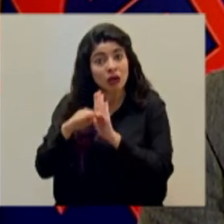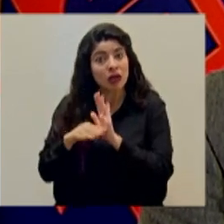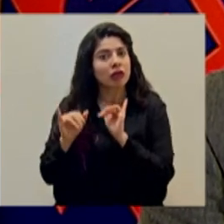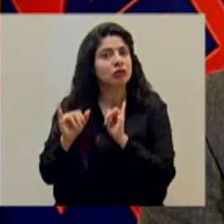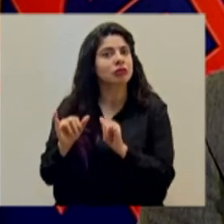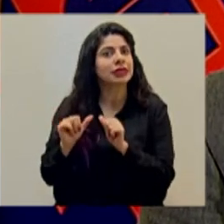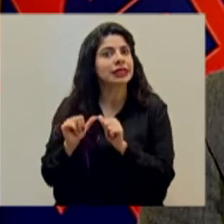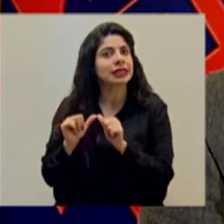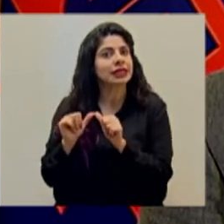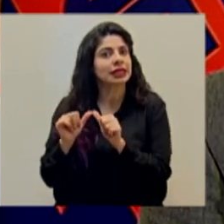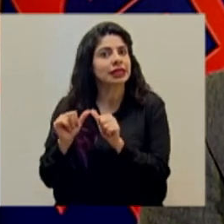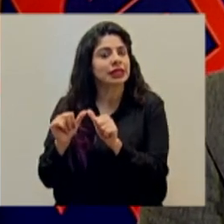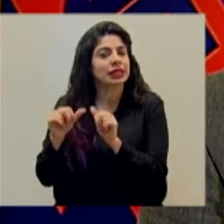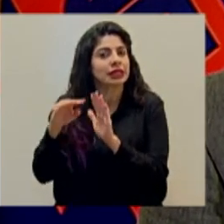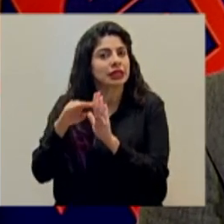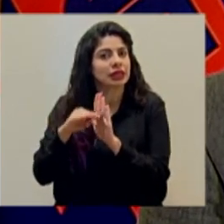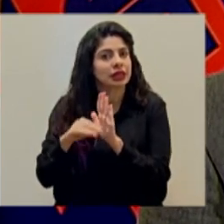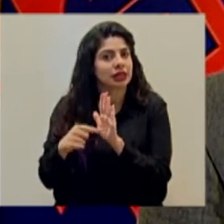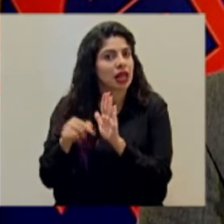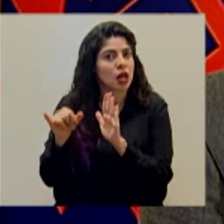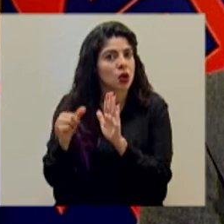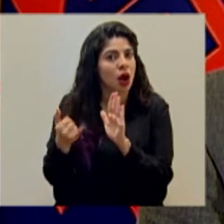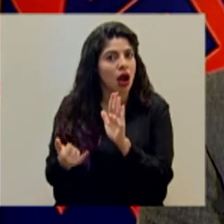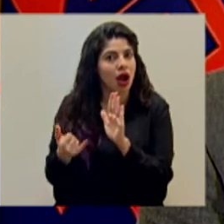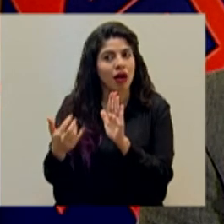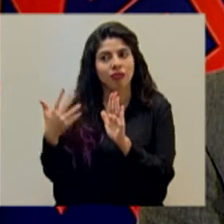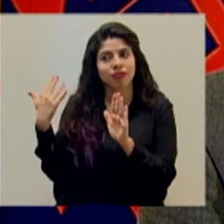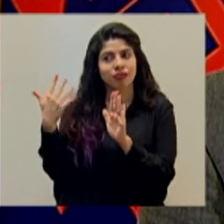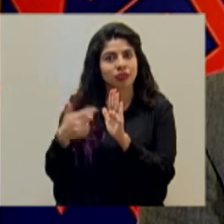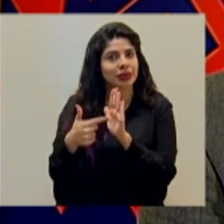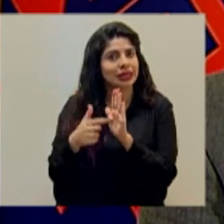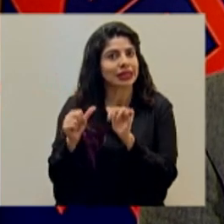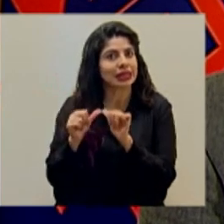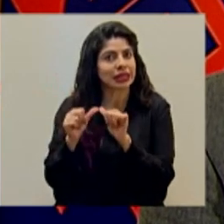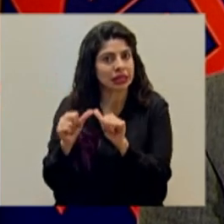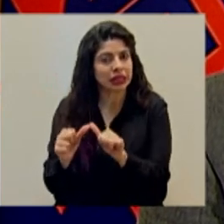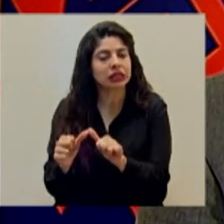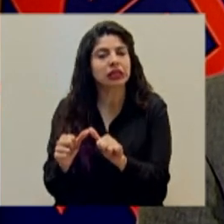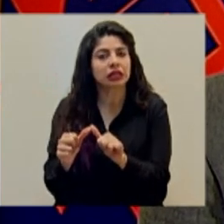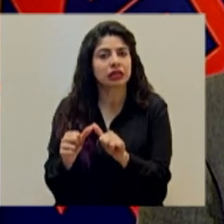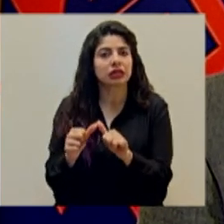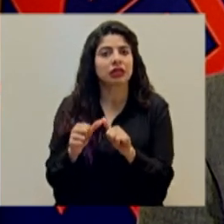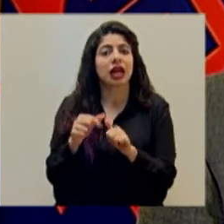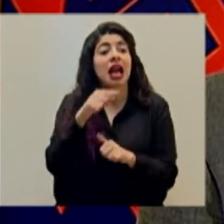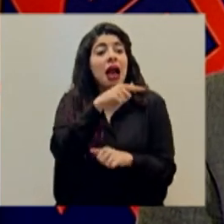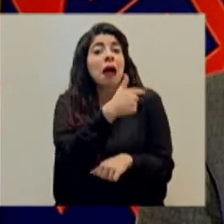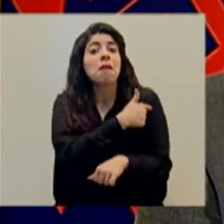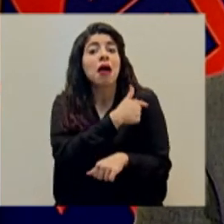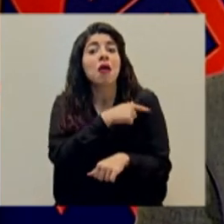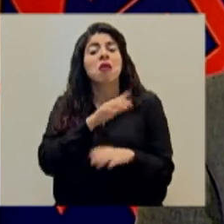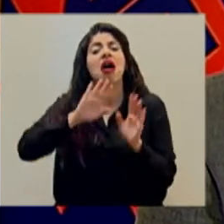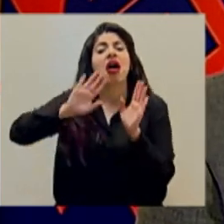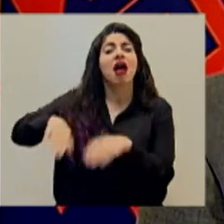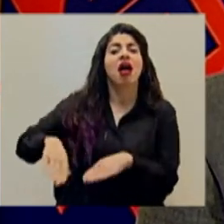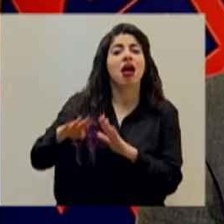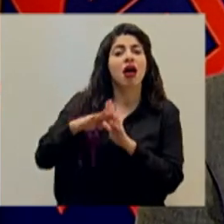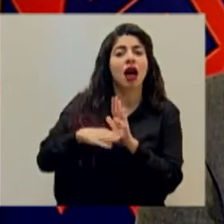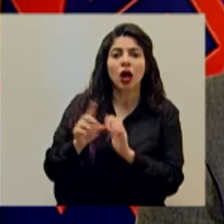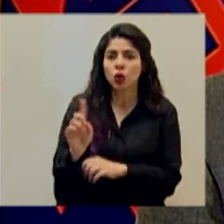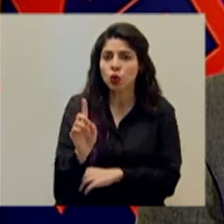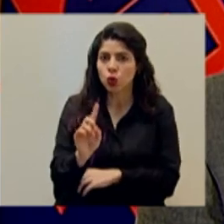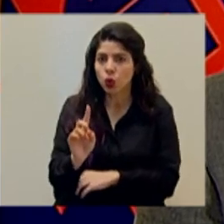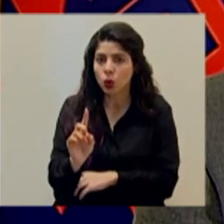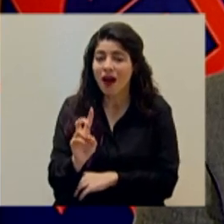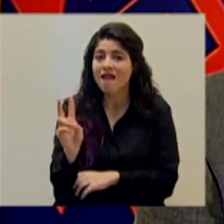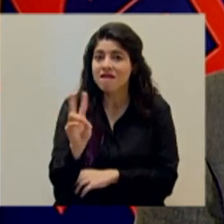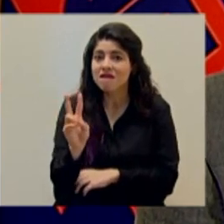vigentes como realmente los tenemos hoy en día y que esto no sea una medida para bajar la guardia. El virus